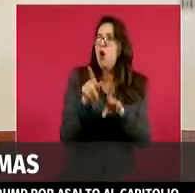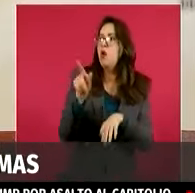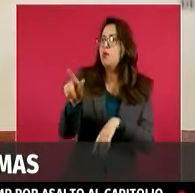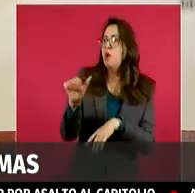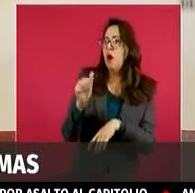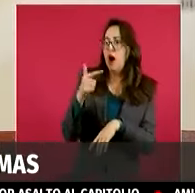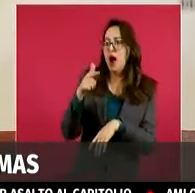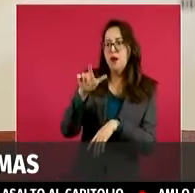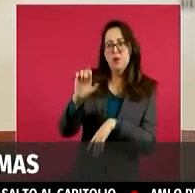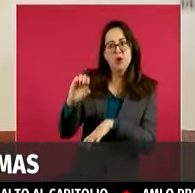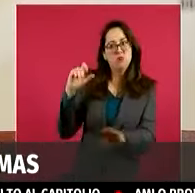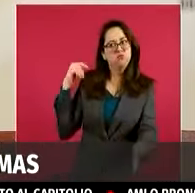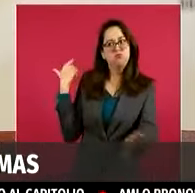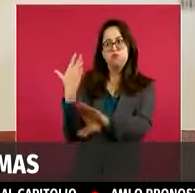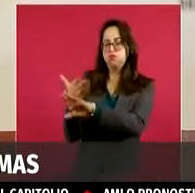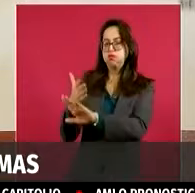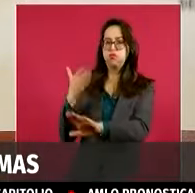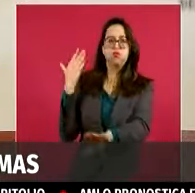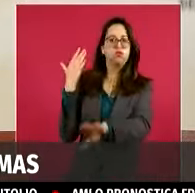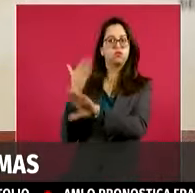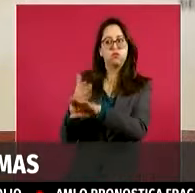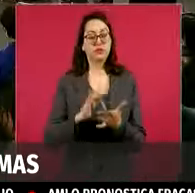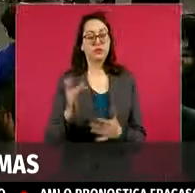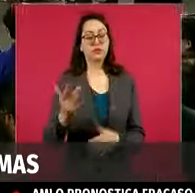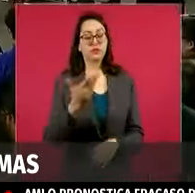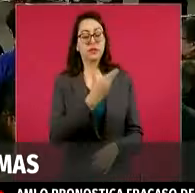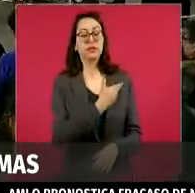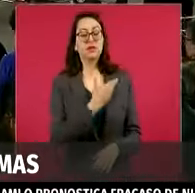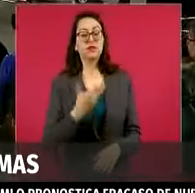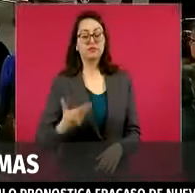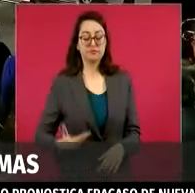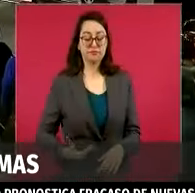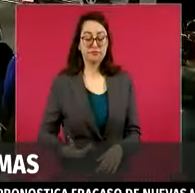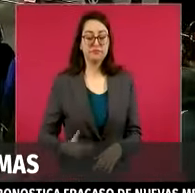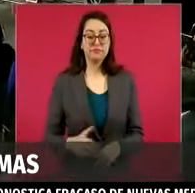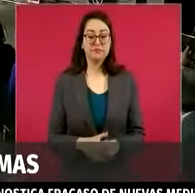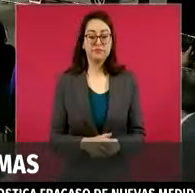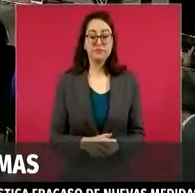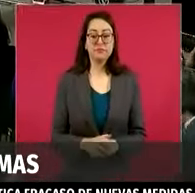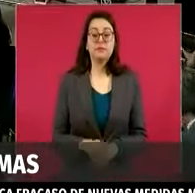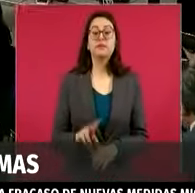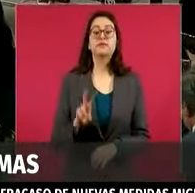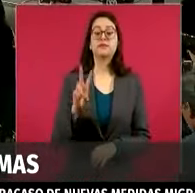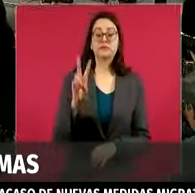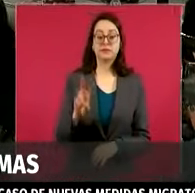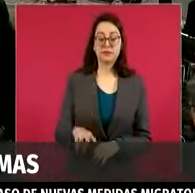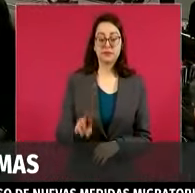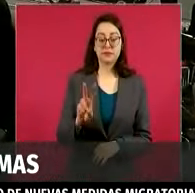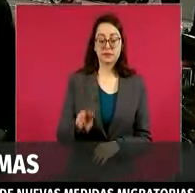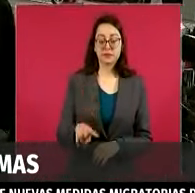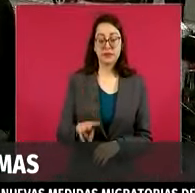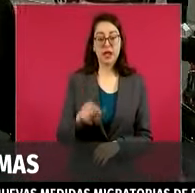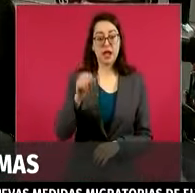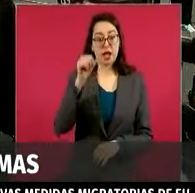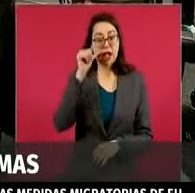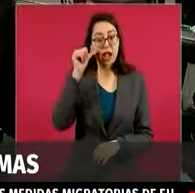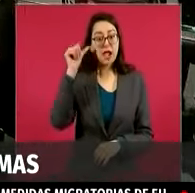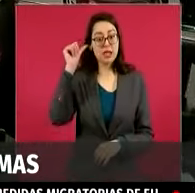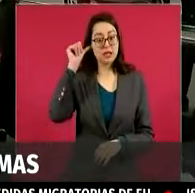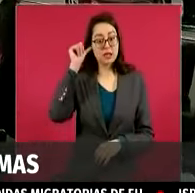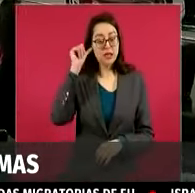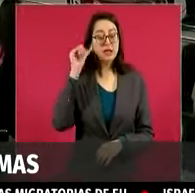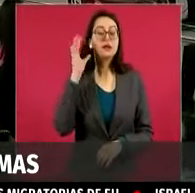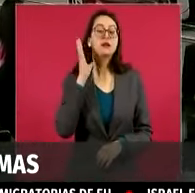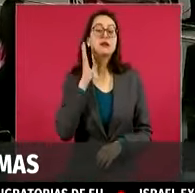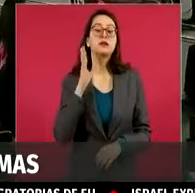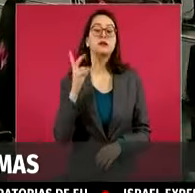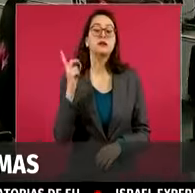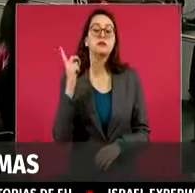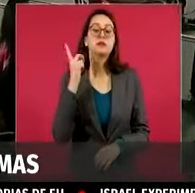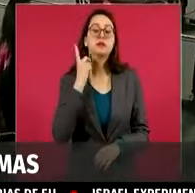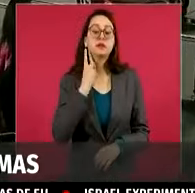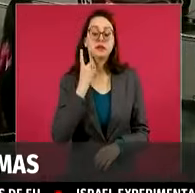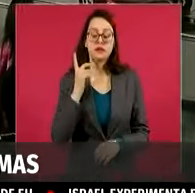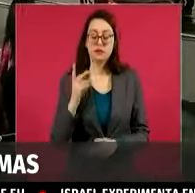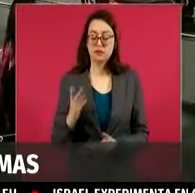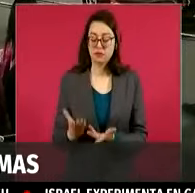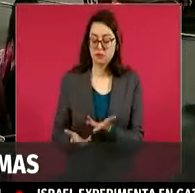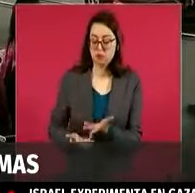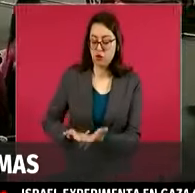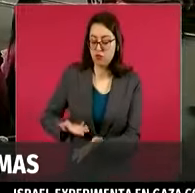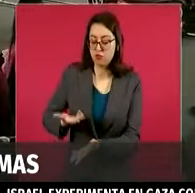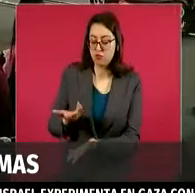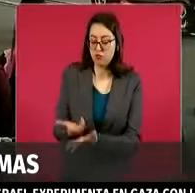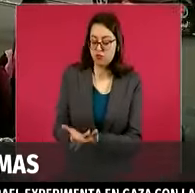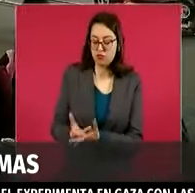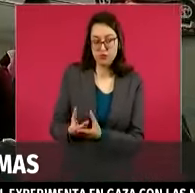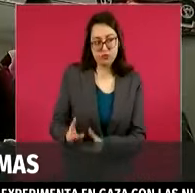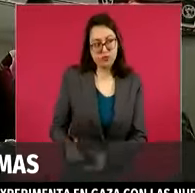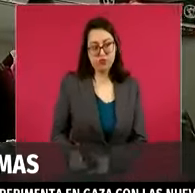Creo que el Instituto Nacional Electoral y parte de un análisis distinto. Cuando se crea el INE, el INE adquiere más de 70 nuevas